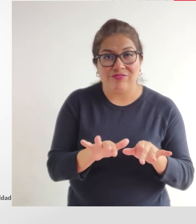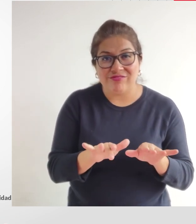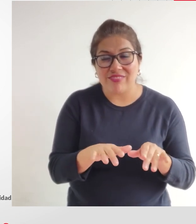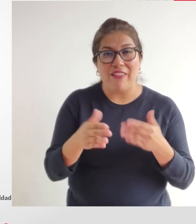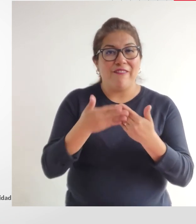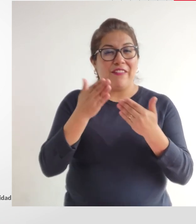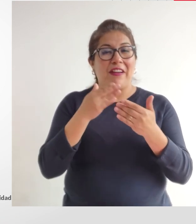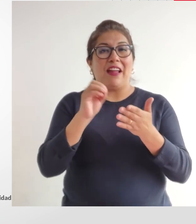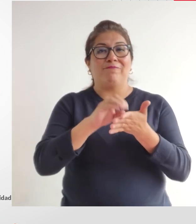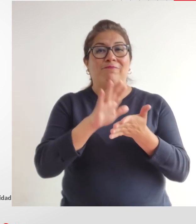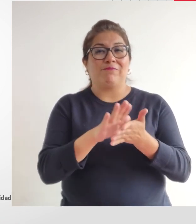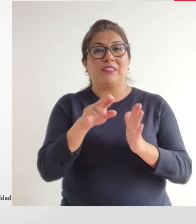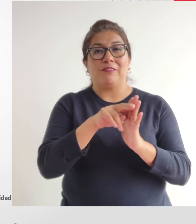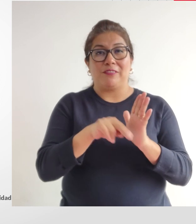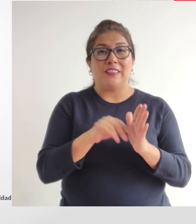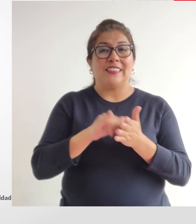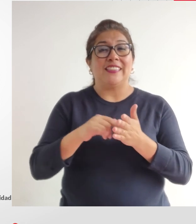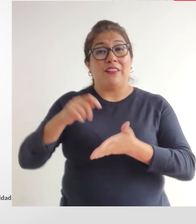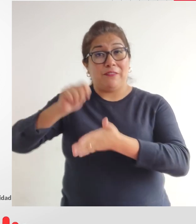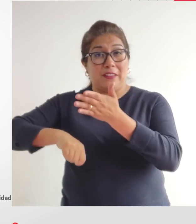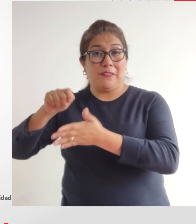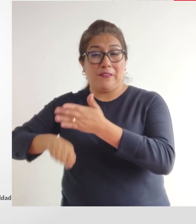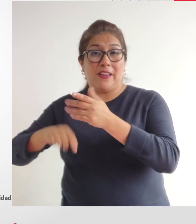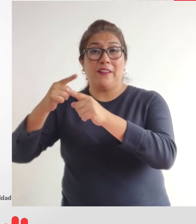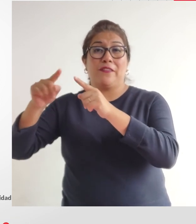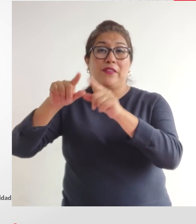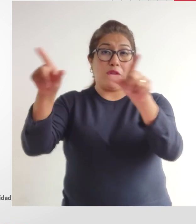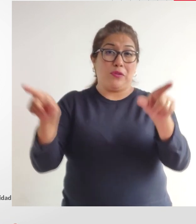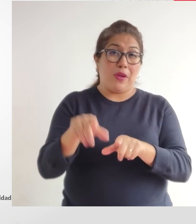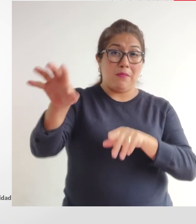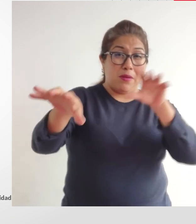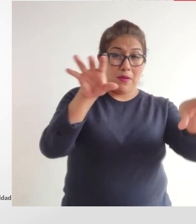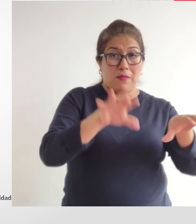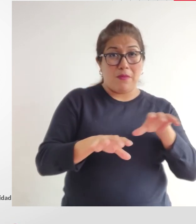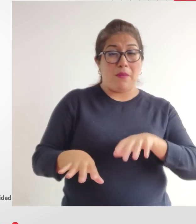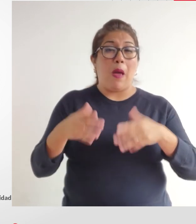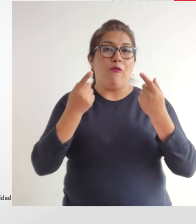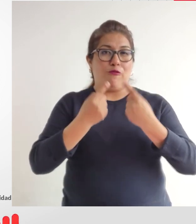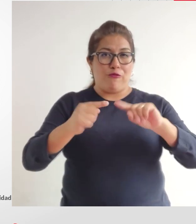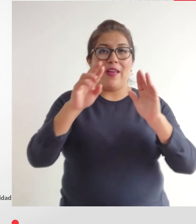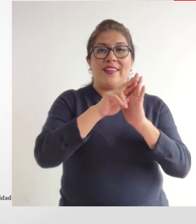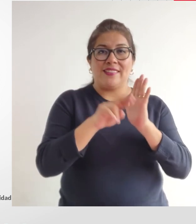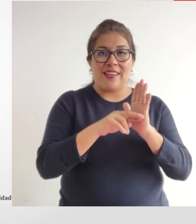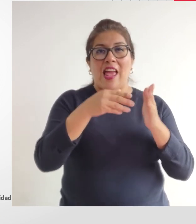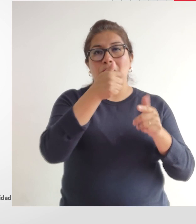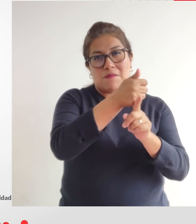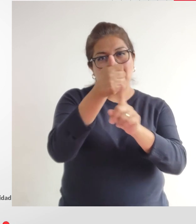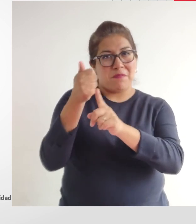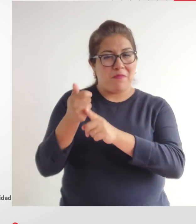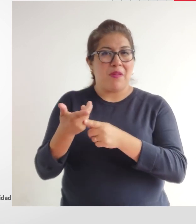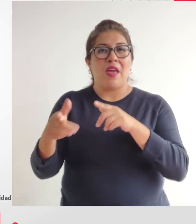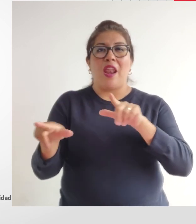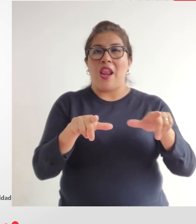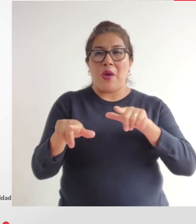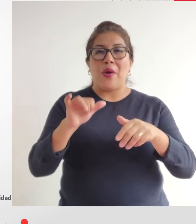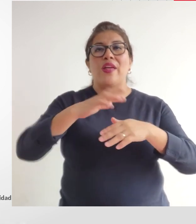y estos convenios también permiten que en determinados lugares tengan ya los registros tanto regionales como